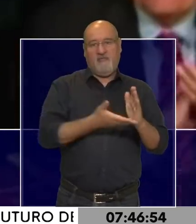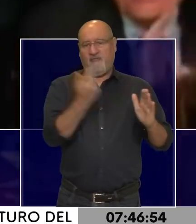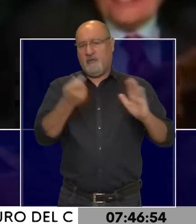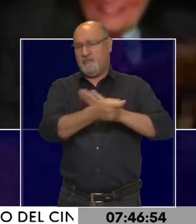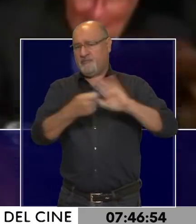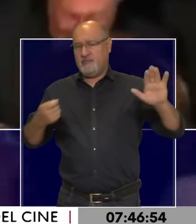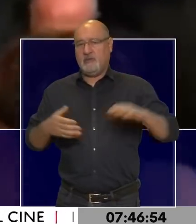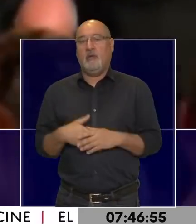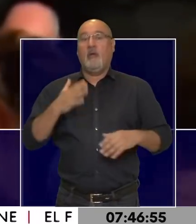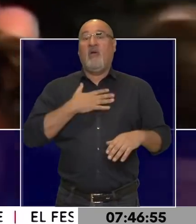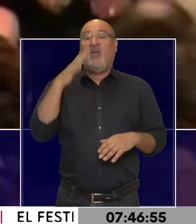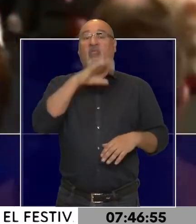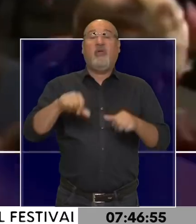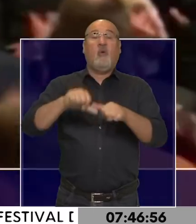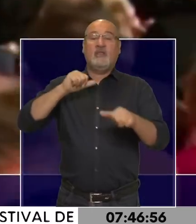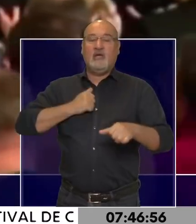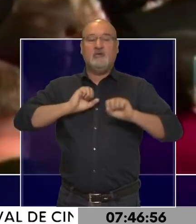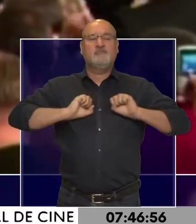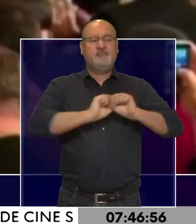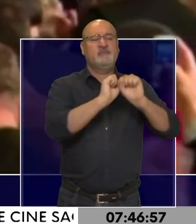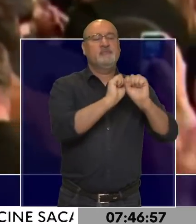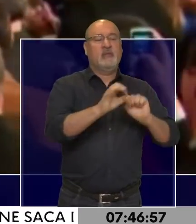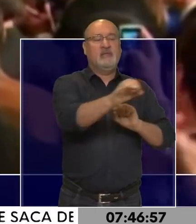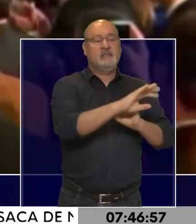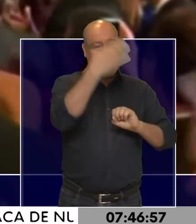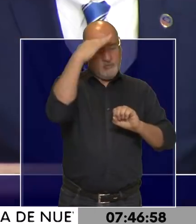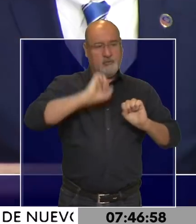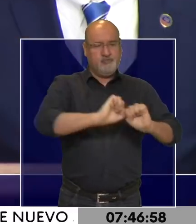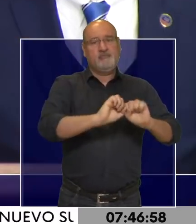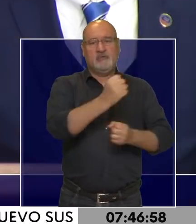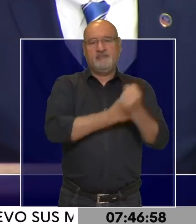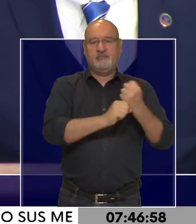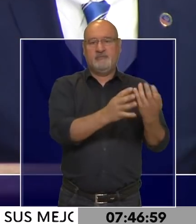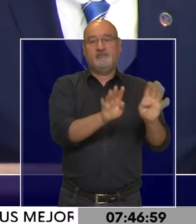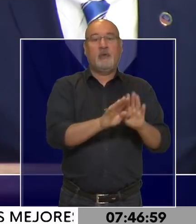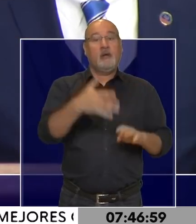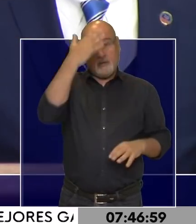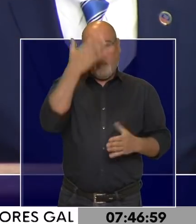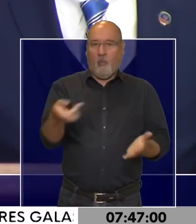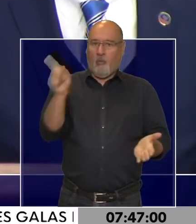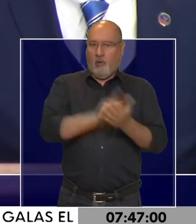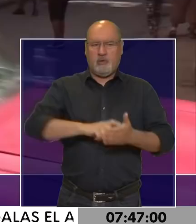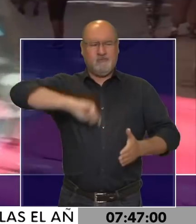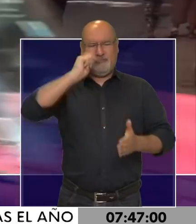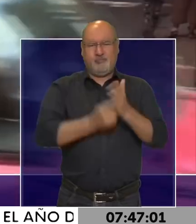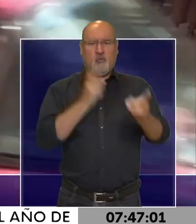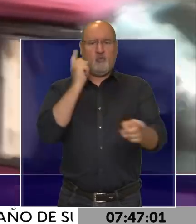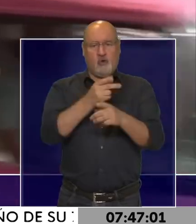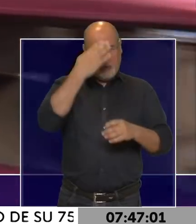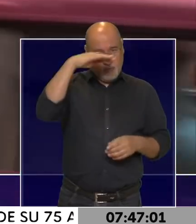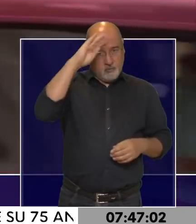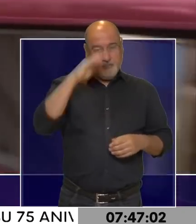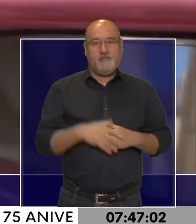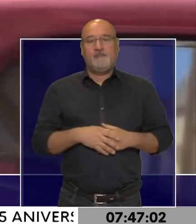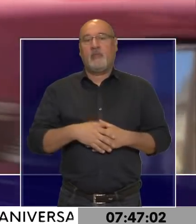de más de medio siglo de bloqueos económicos. Y que volvió de nuevo con la política de mano dura de Donald Trump. Este es el